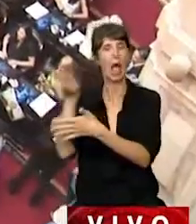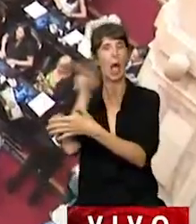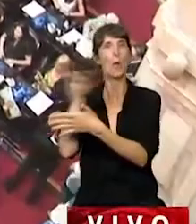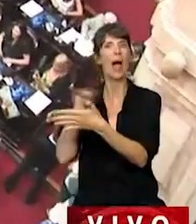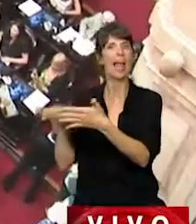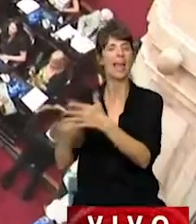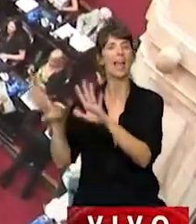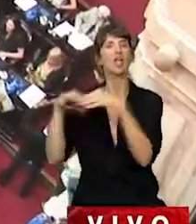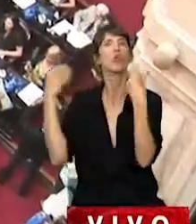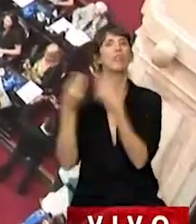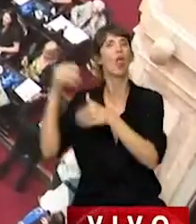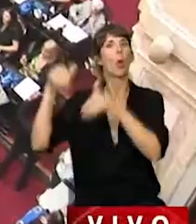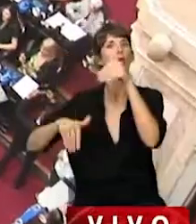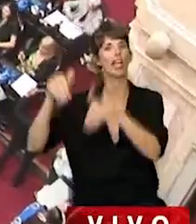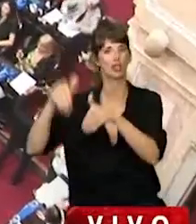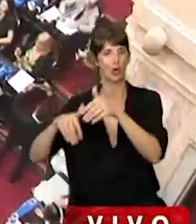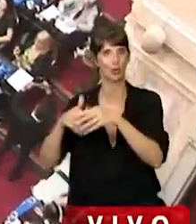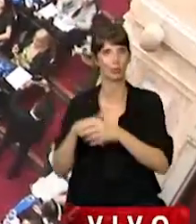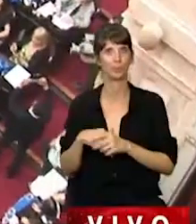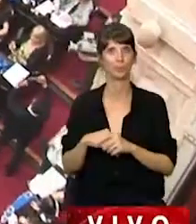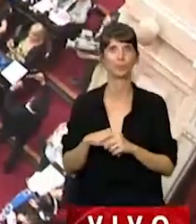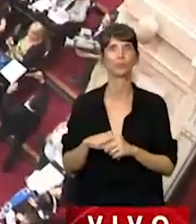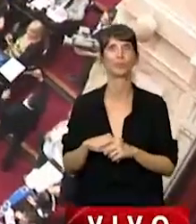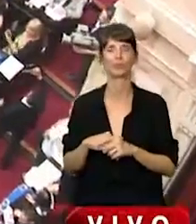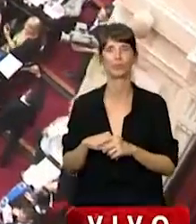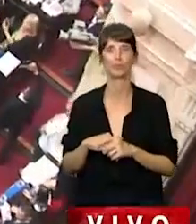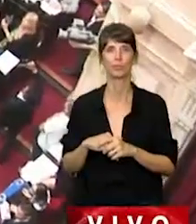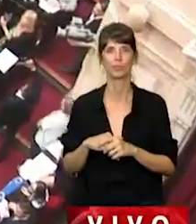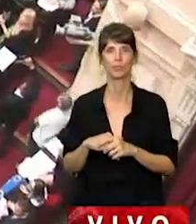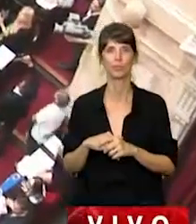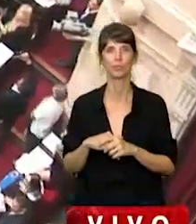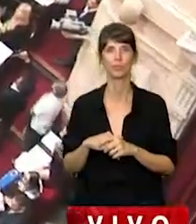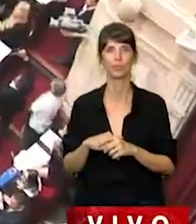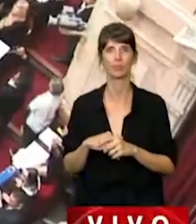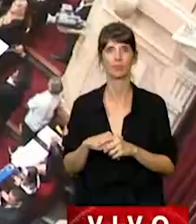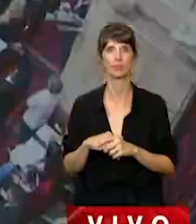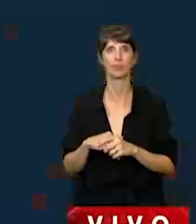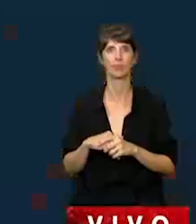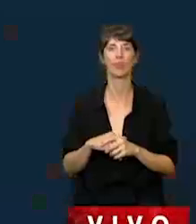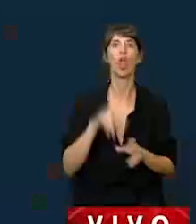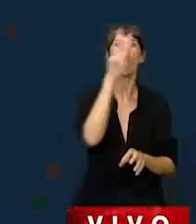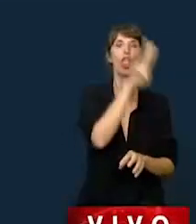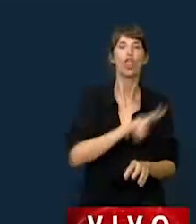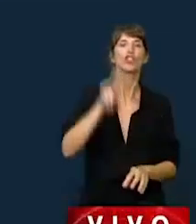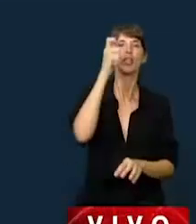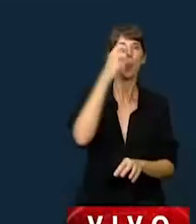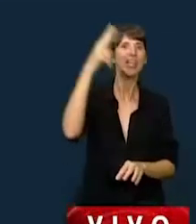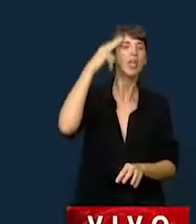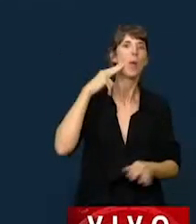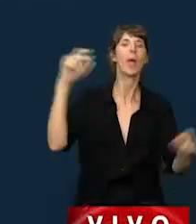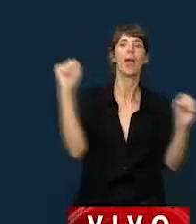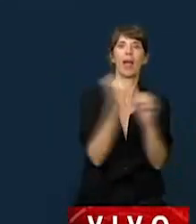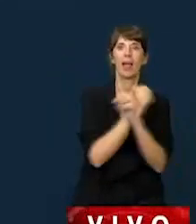Por secretaría se dará lectura del resultado de la votación. 229